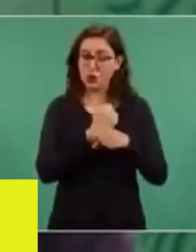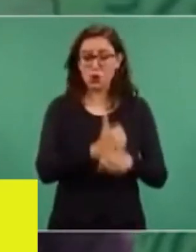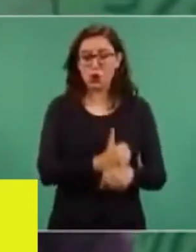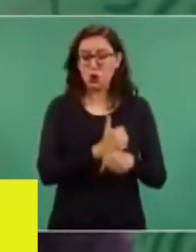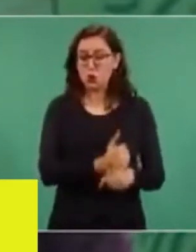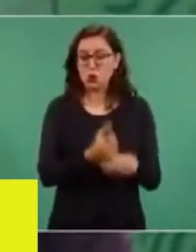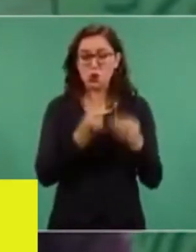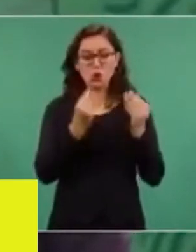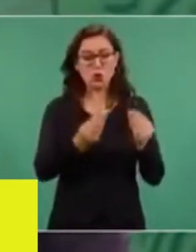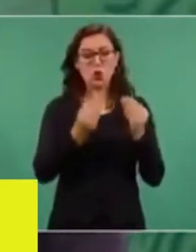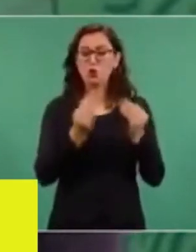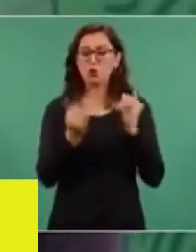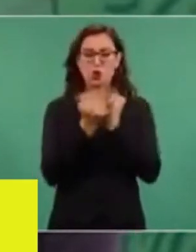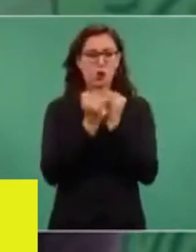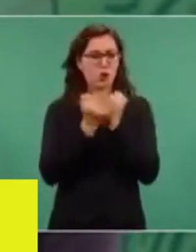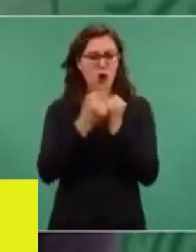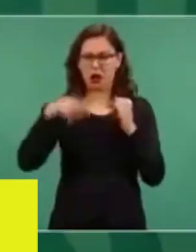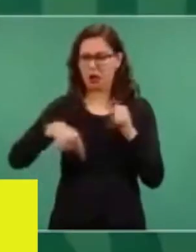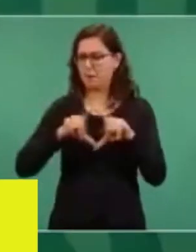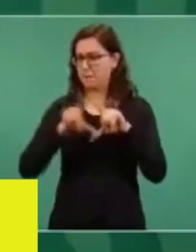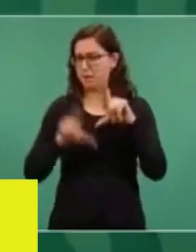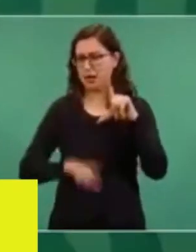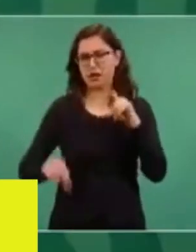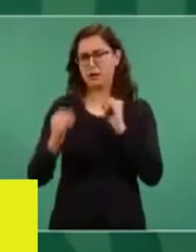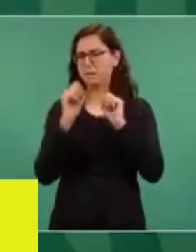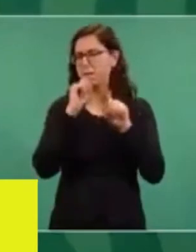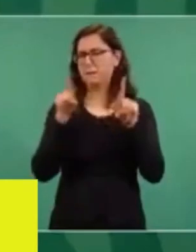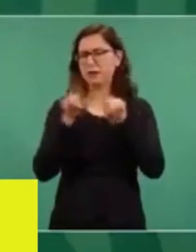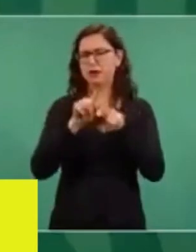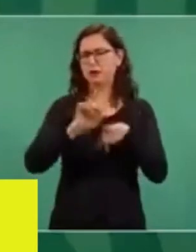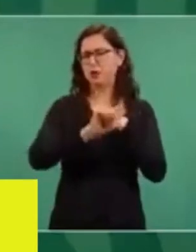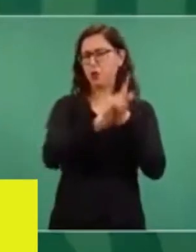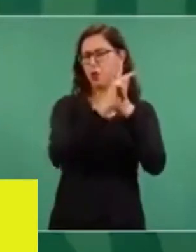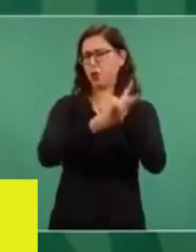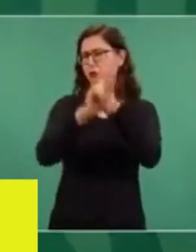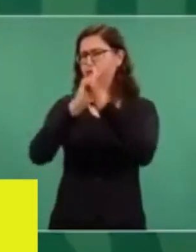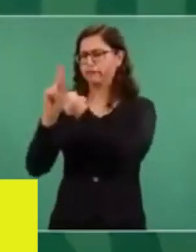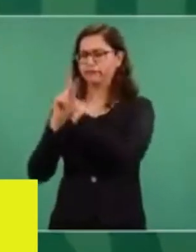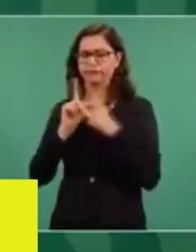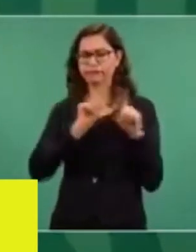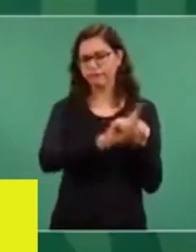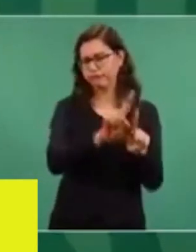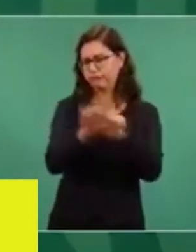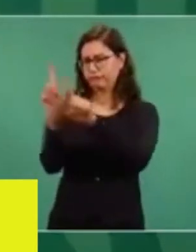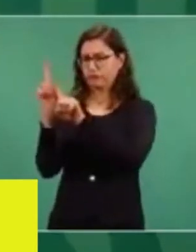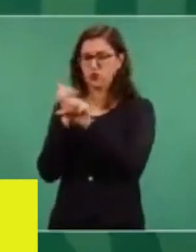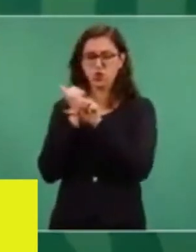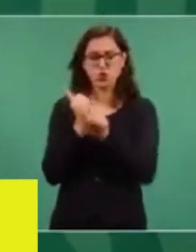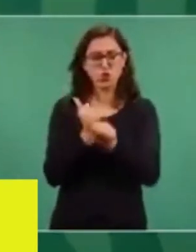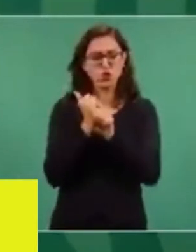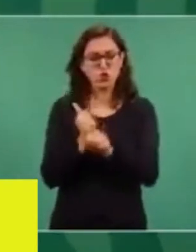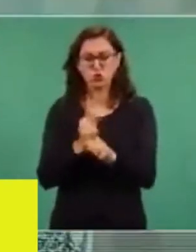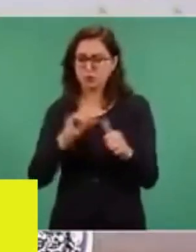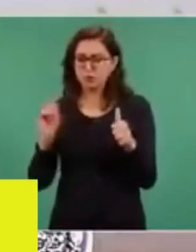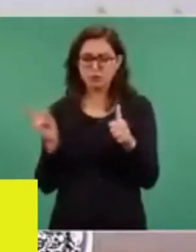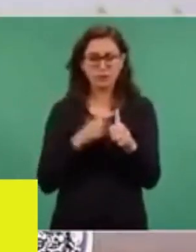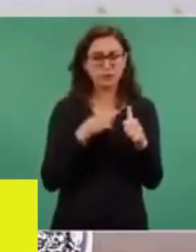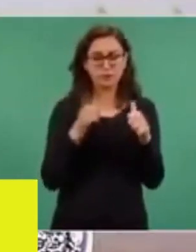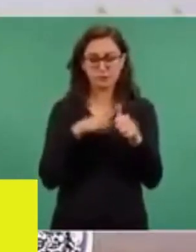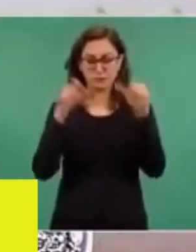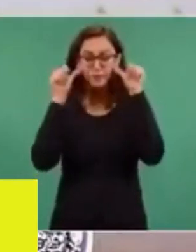a otros pueblos y a otras naciones. Eso es una prioridad.